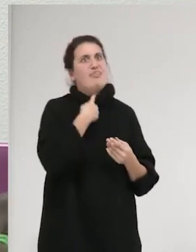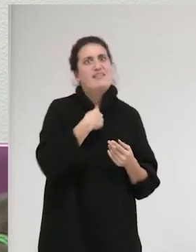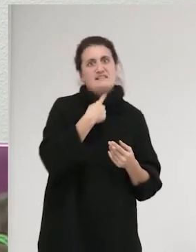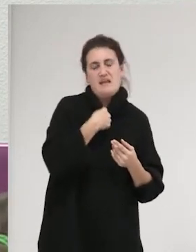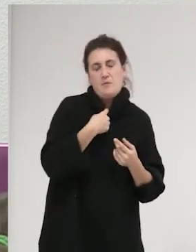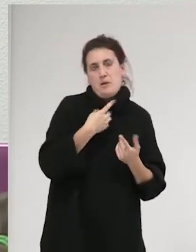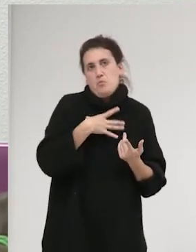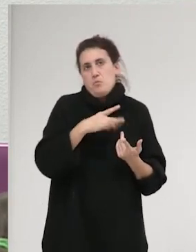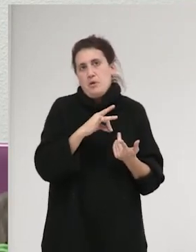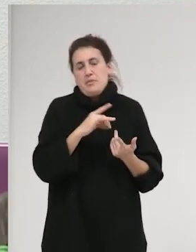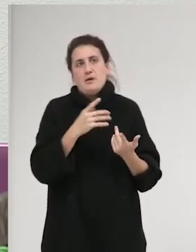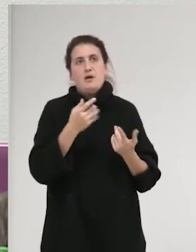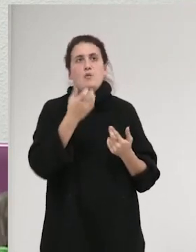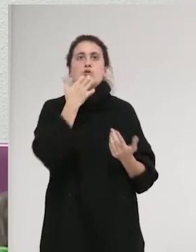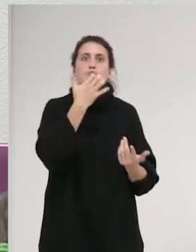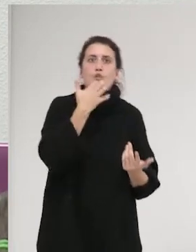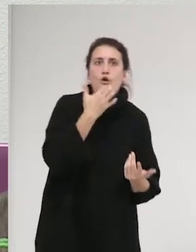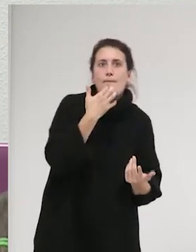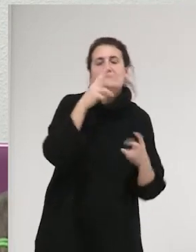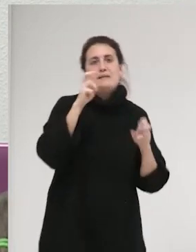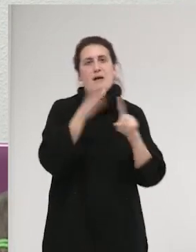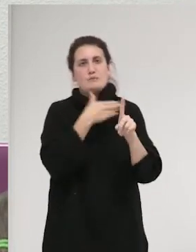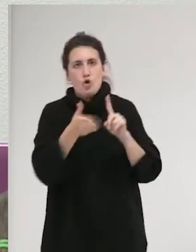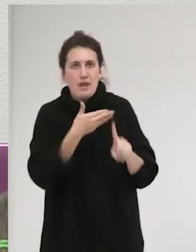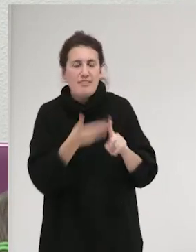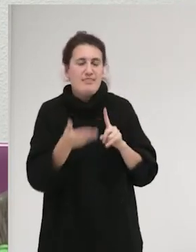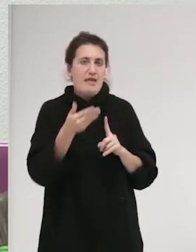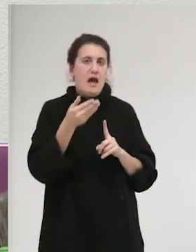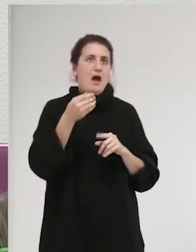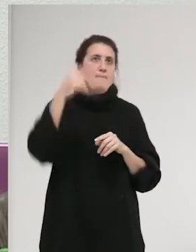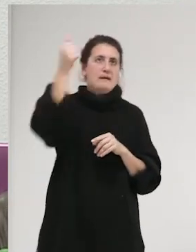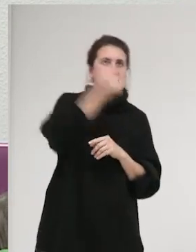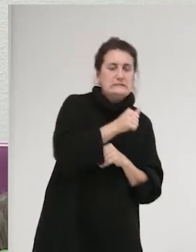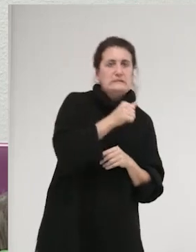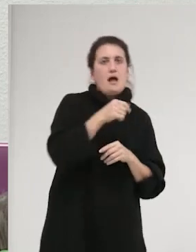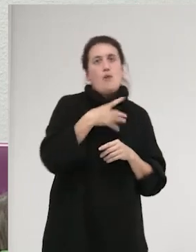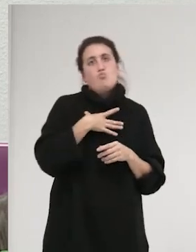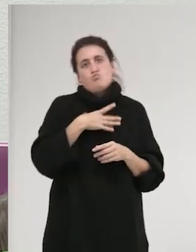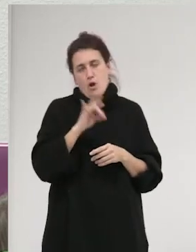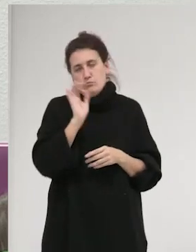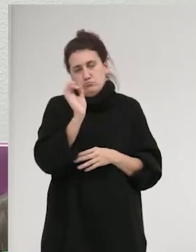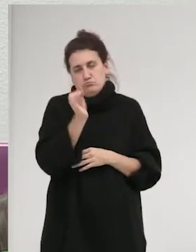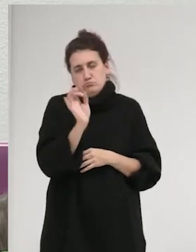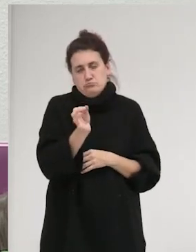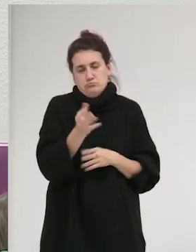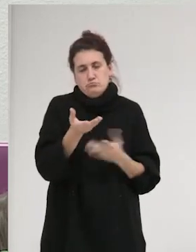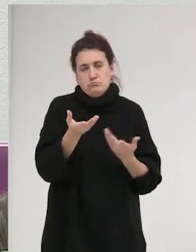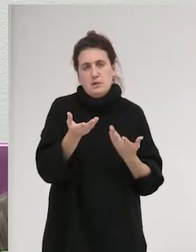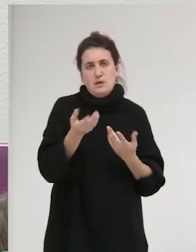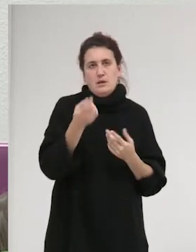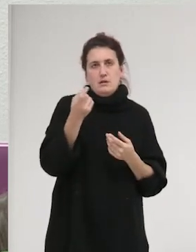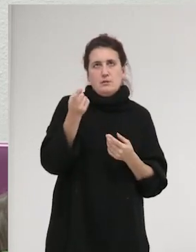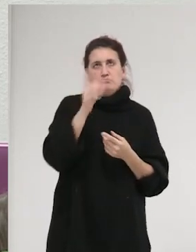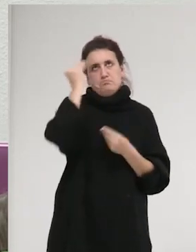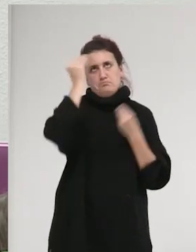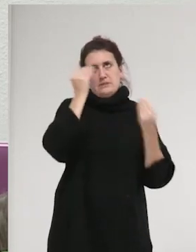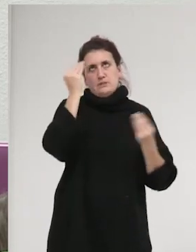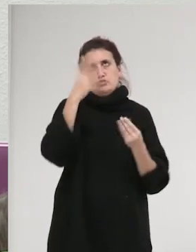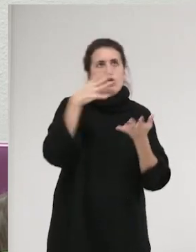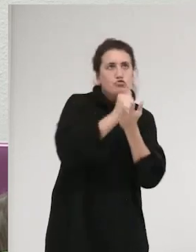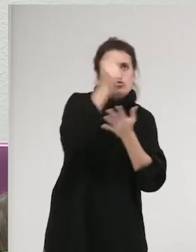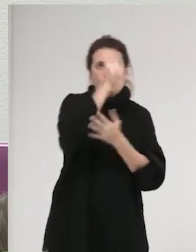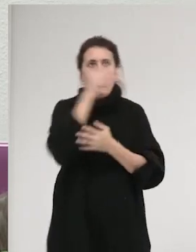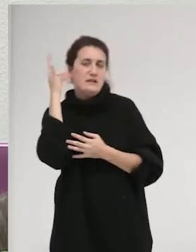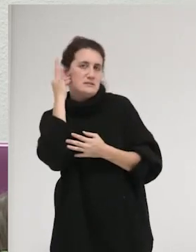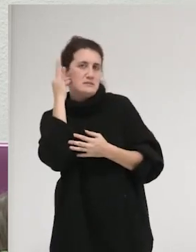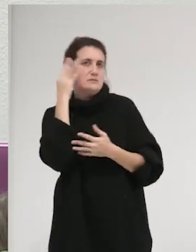se hagan bromas sobre la violencia, que se hagan bromas sobre machistas. Bueno, tampoco me parece... Creo que todas y todos,